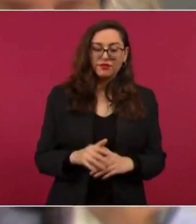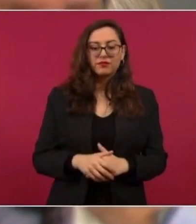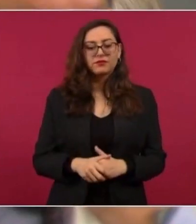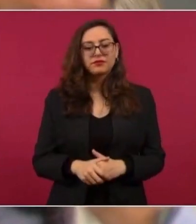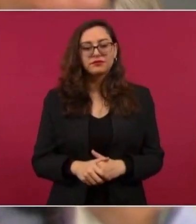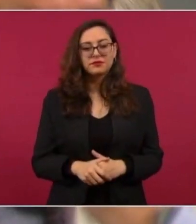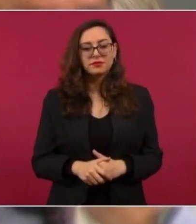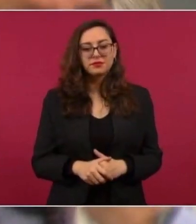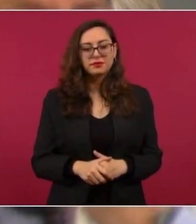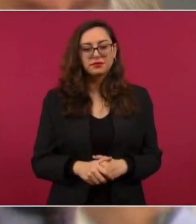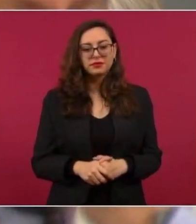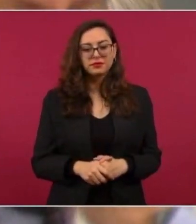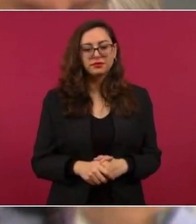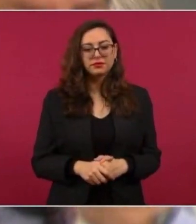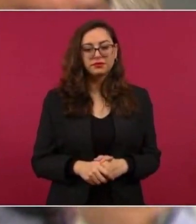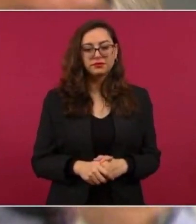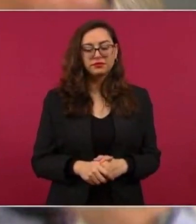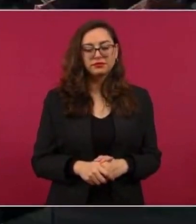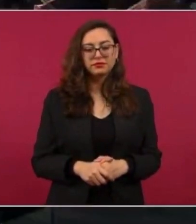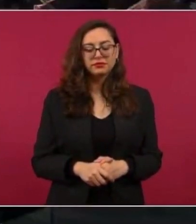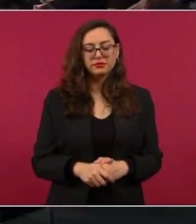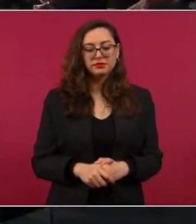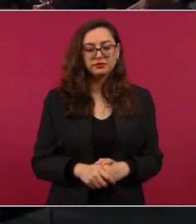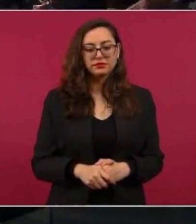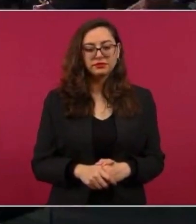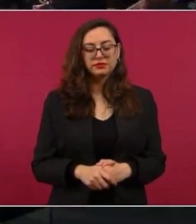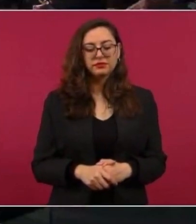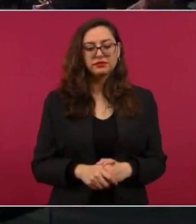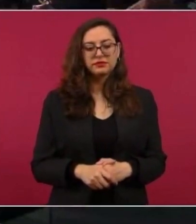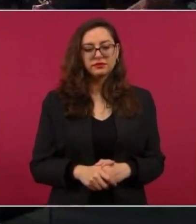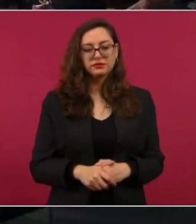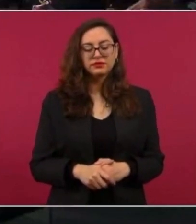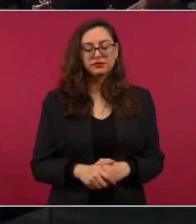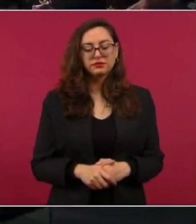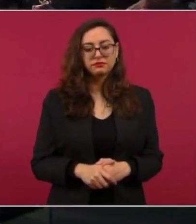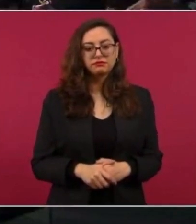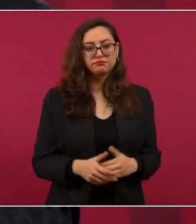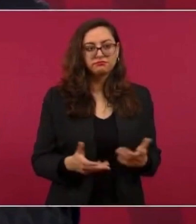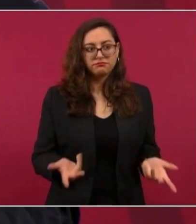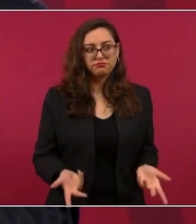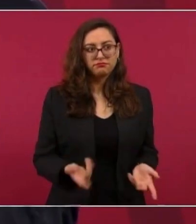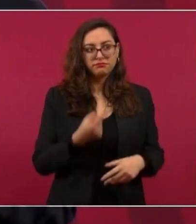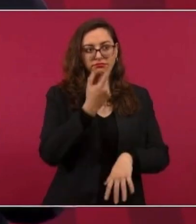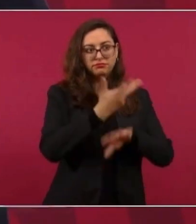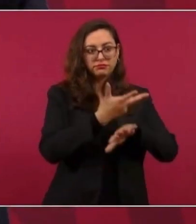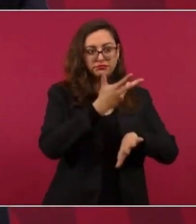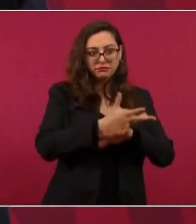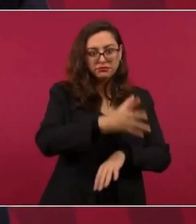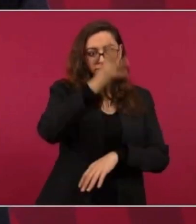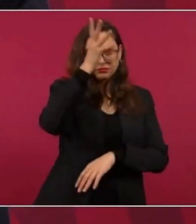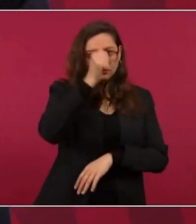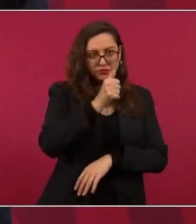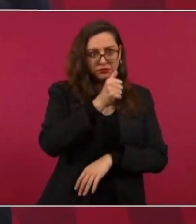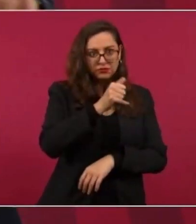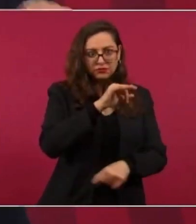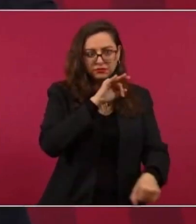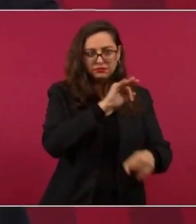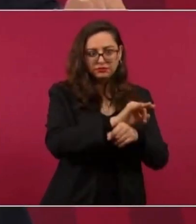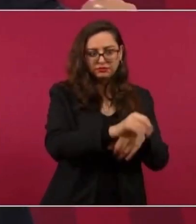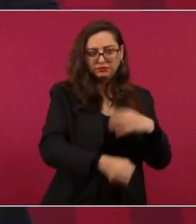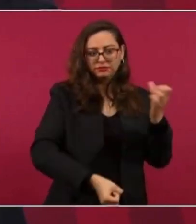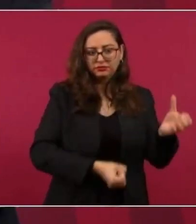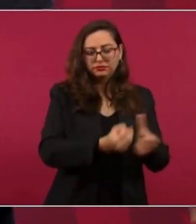Si se dé el acuerdo, de todas maneras, nosotros tendríamos que actuar, si hay